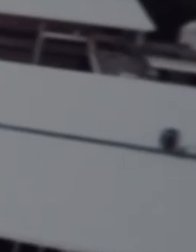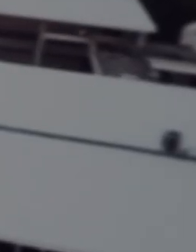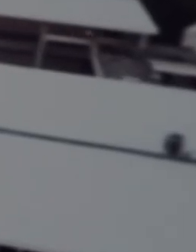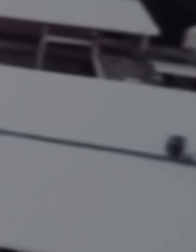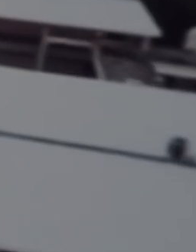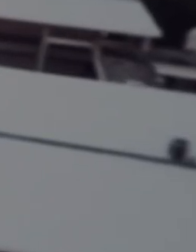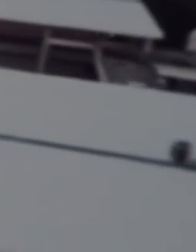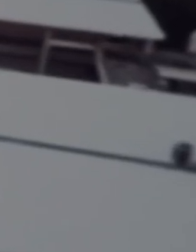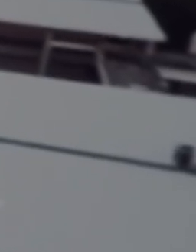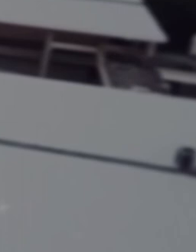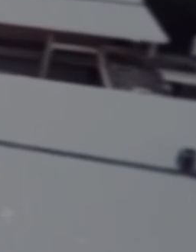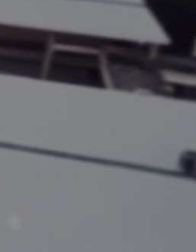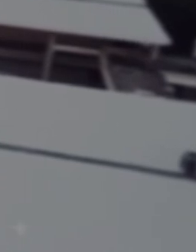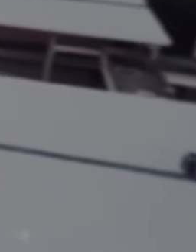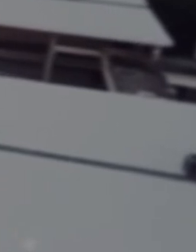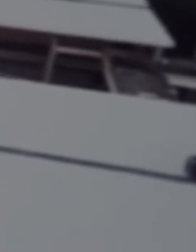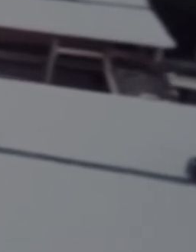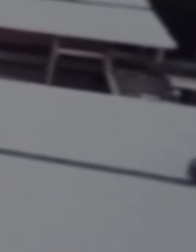70 6 2 4